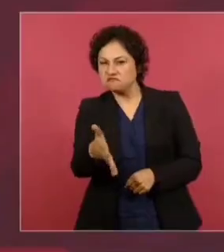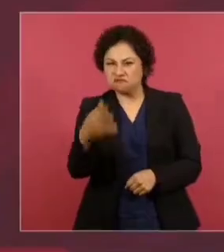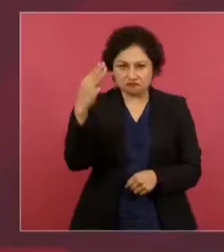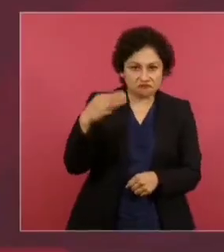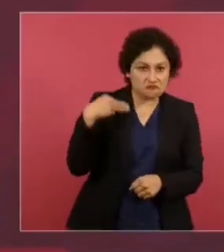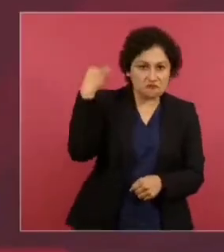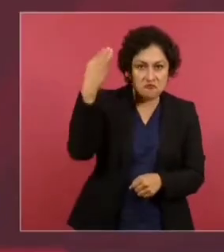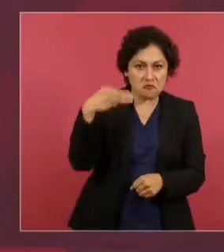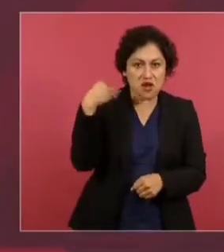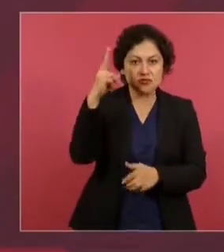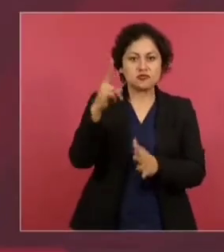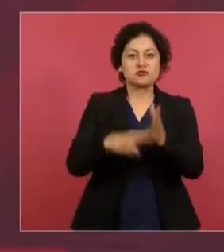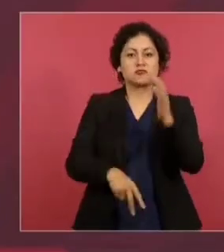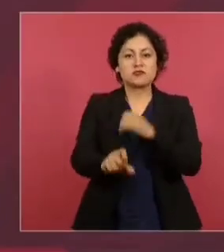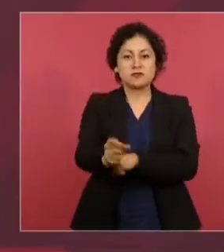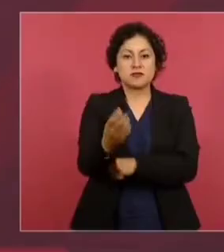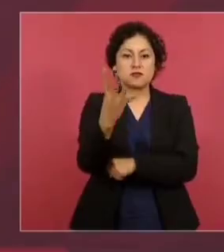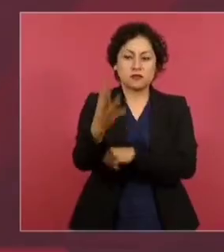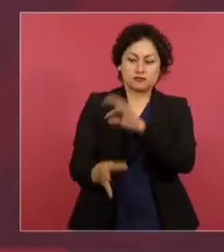próximo.